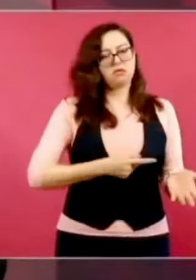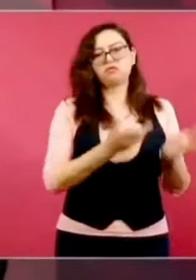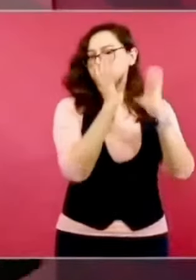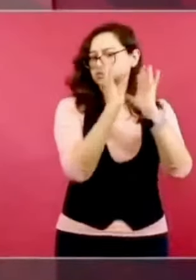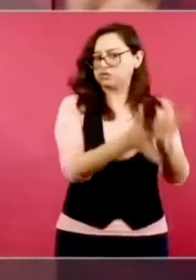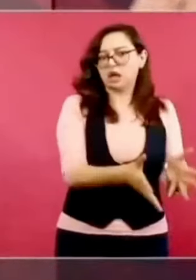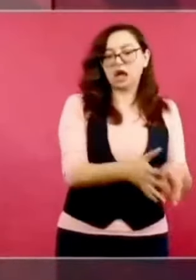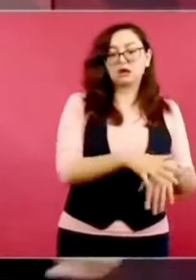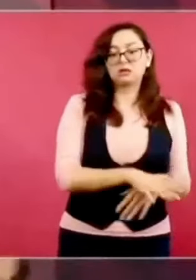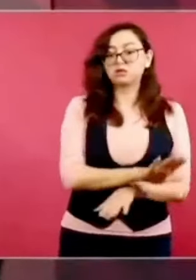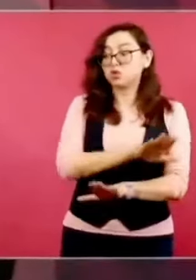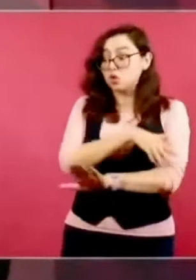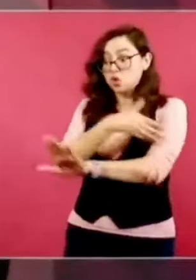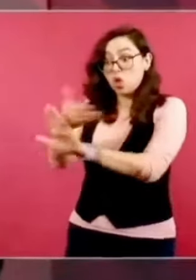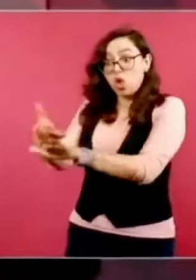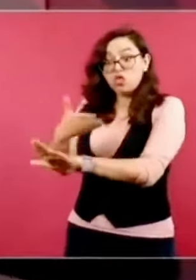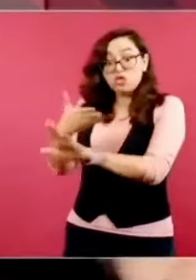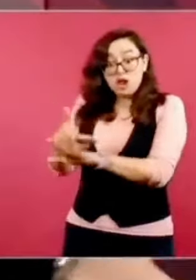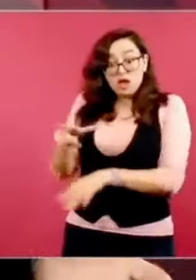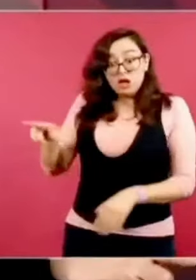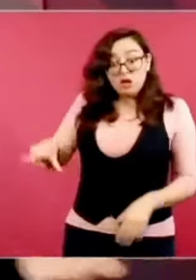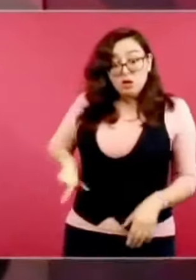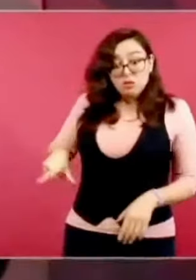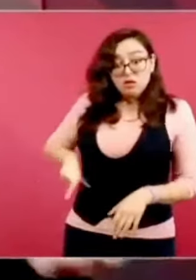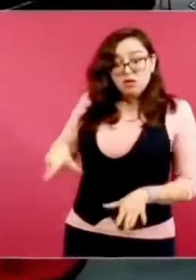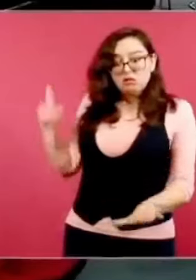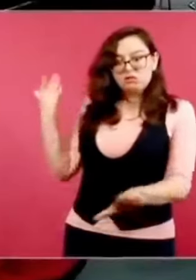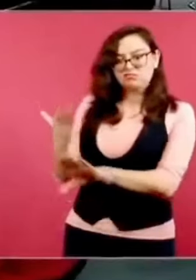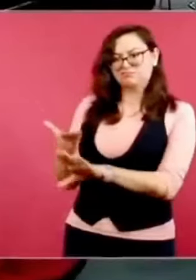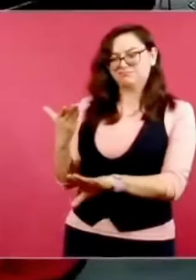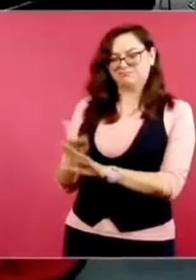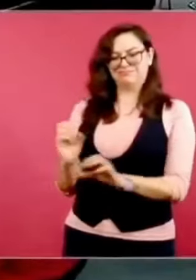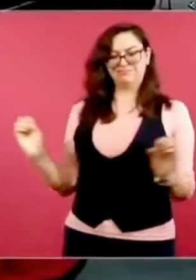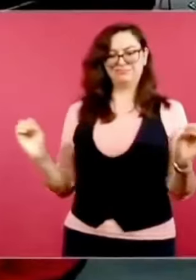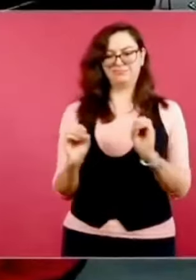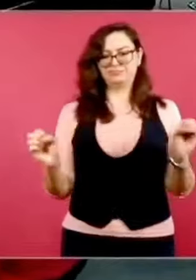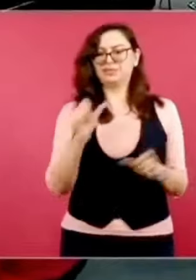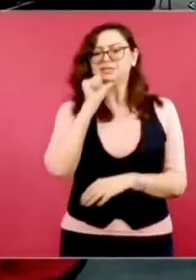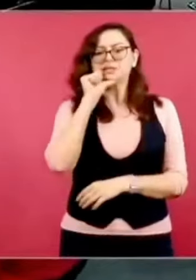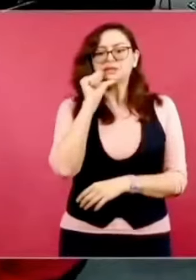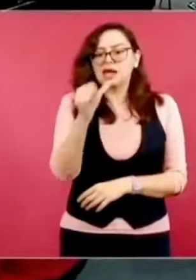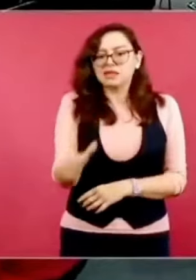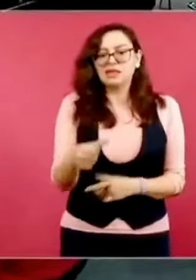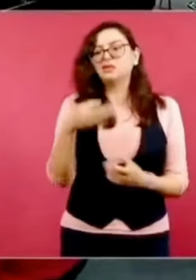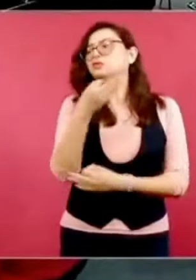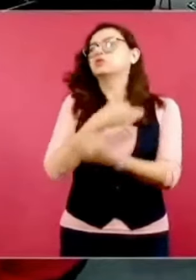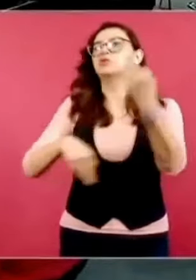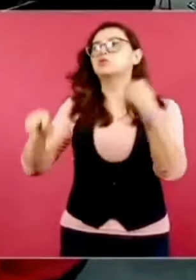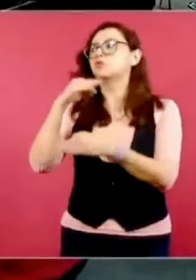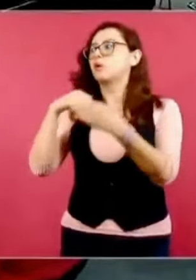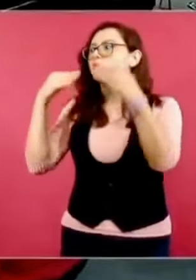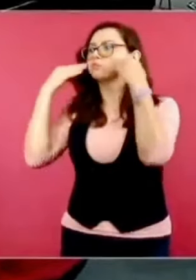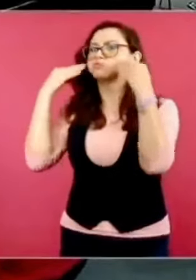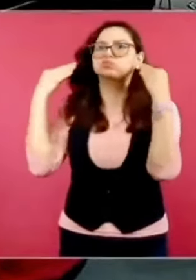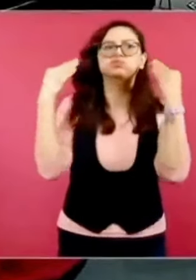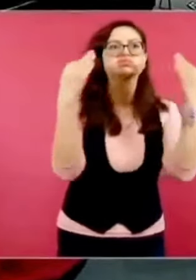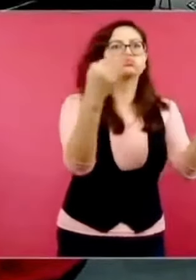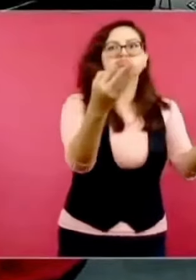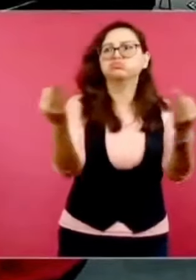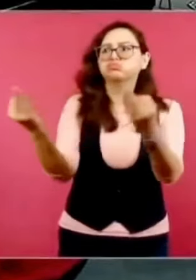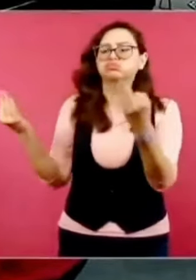es evidente. Bueno, tan es así de que no han habido paros.